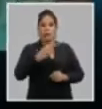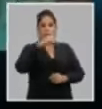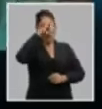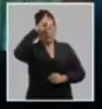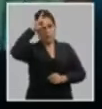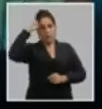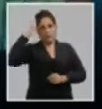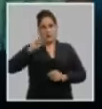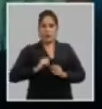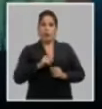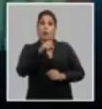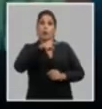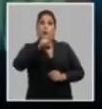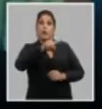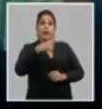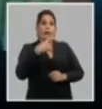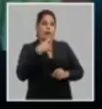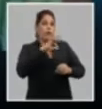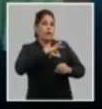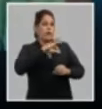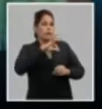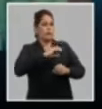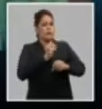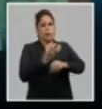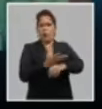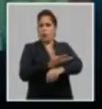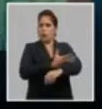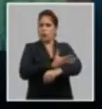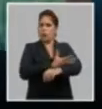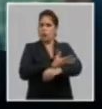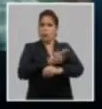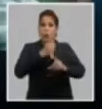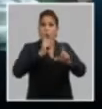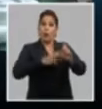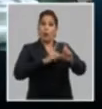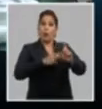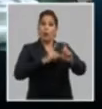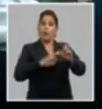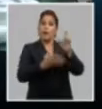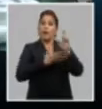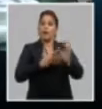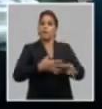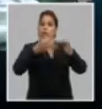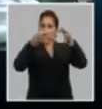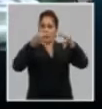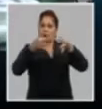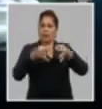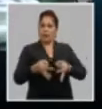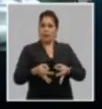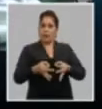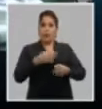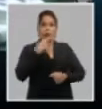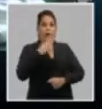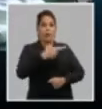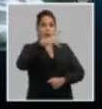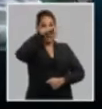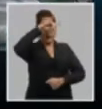¿No se sienten orgullosos de ser comunistas verdaderos? Sí.